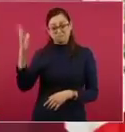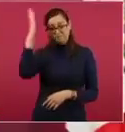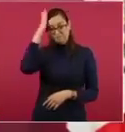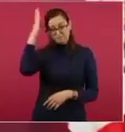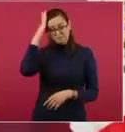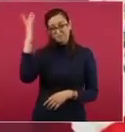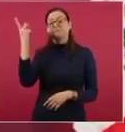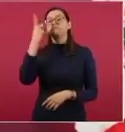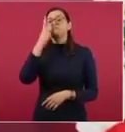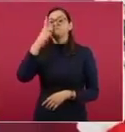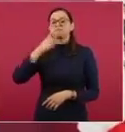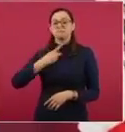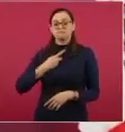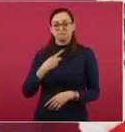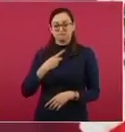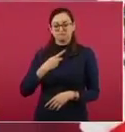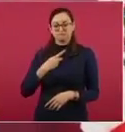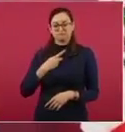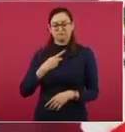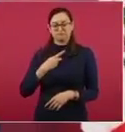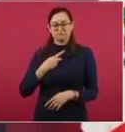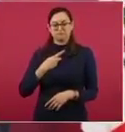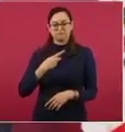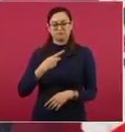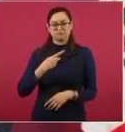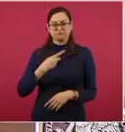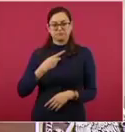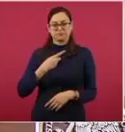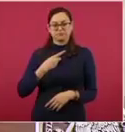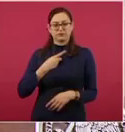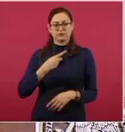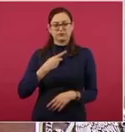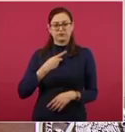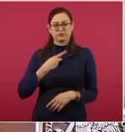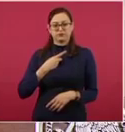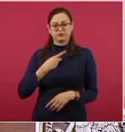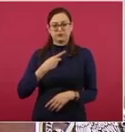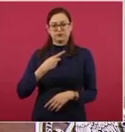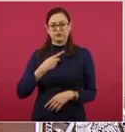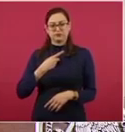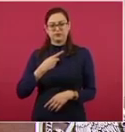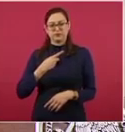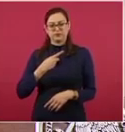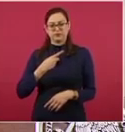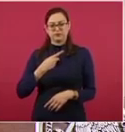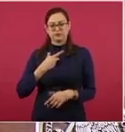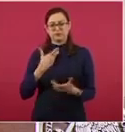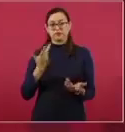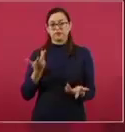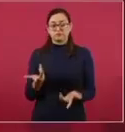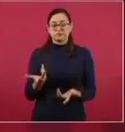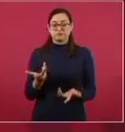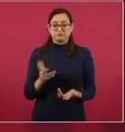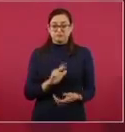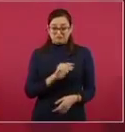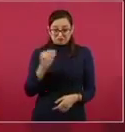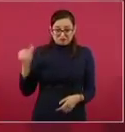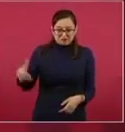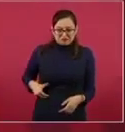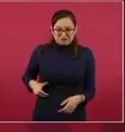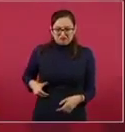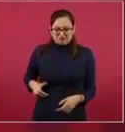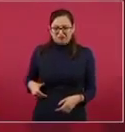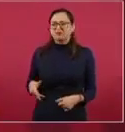se está haciendo una investigación para